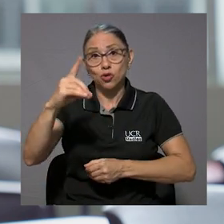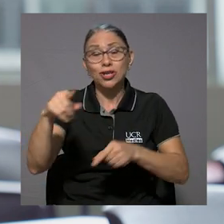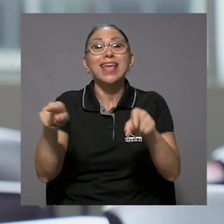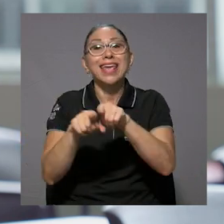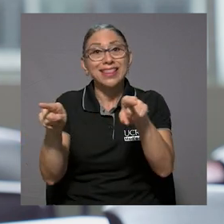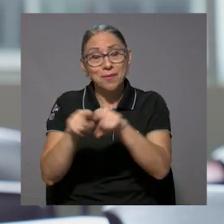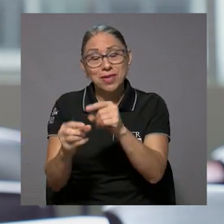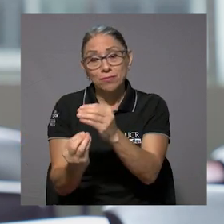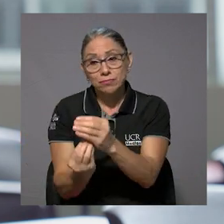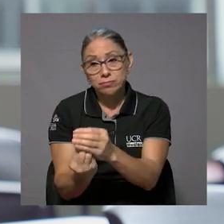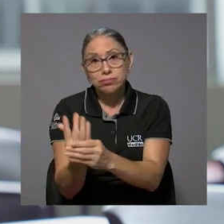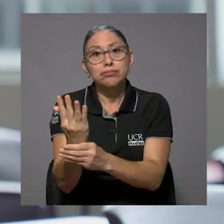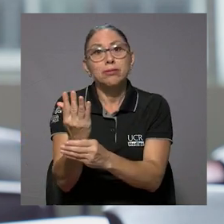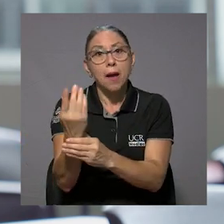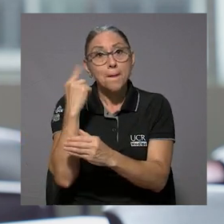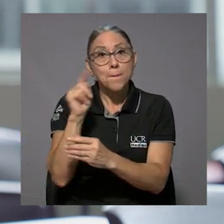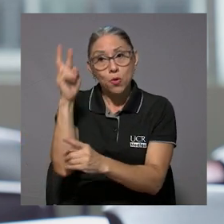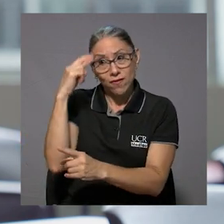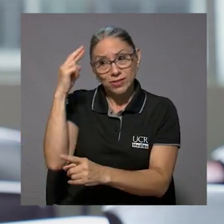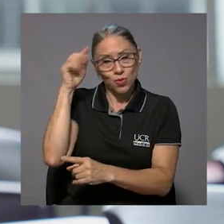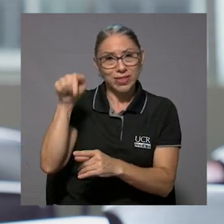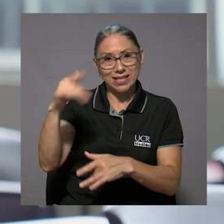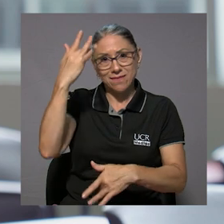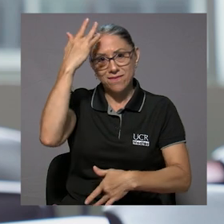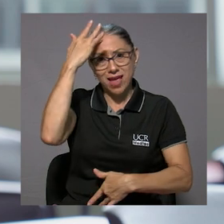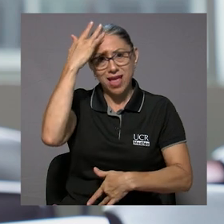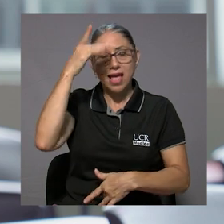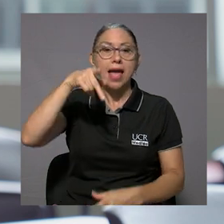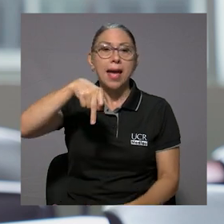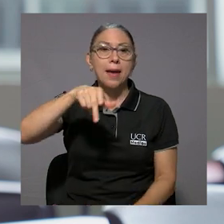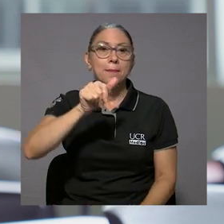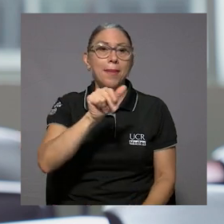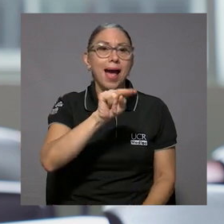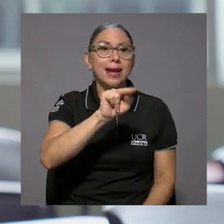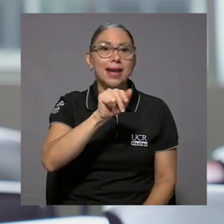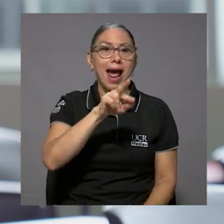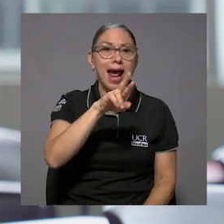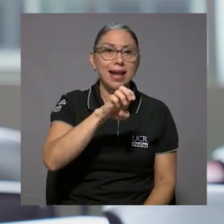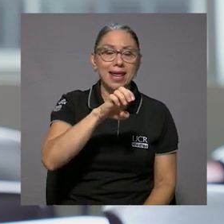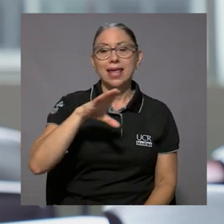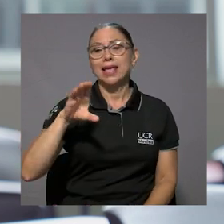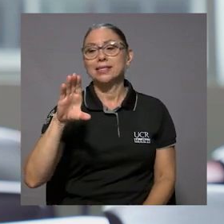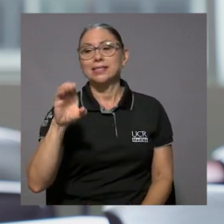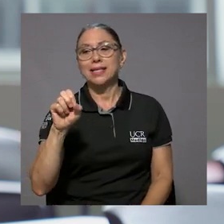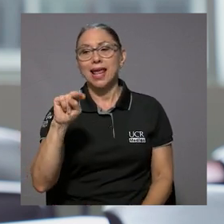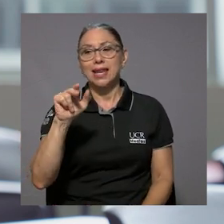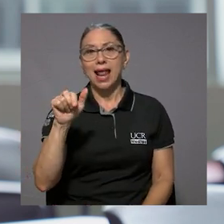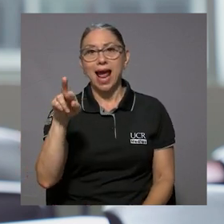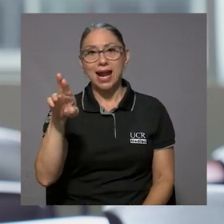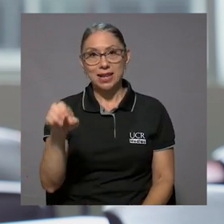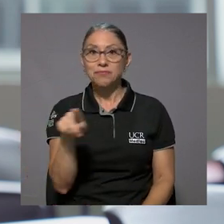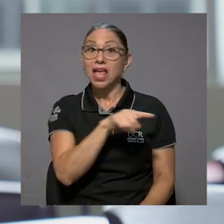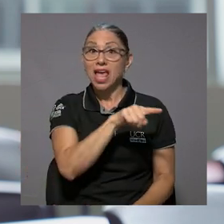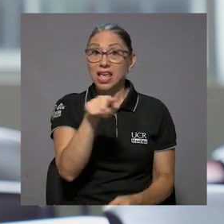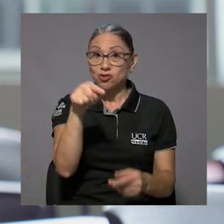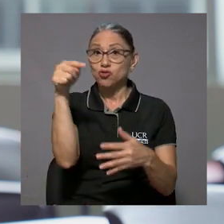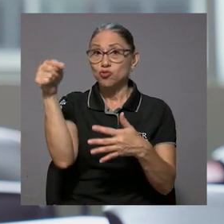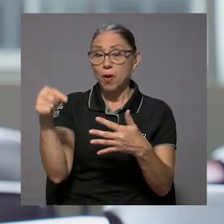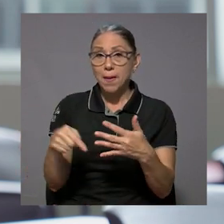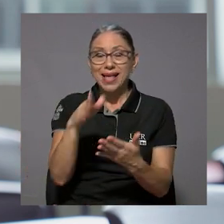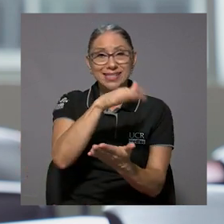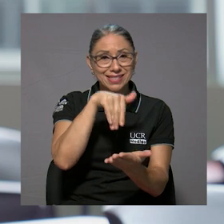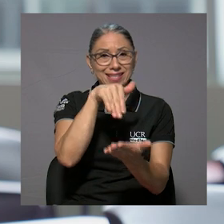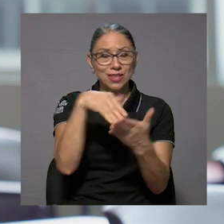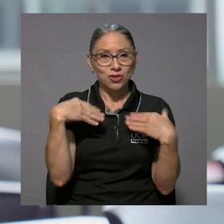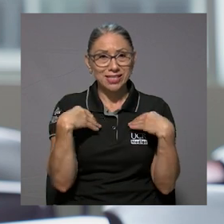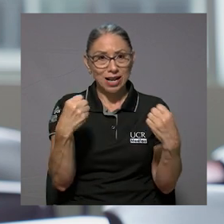Juan de Dios, que se crió a raíz también de la poliomielitis, el PANARE y el SENARE, que son